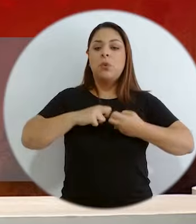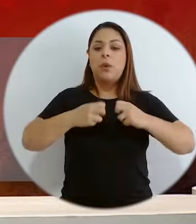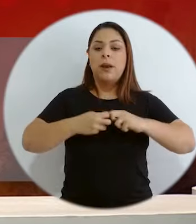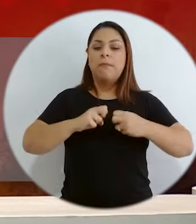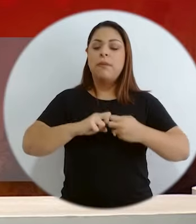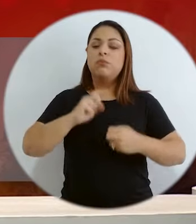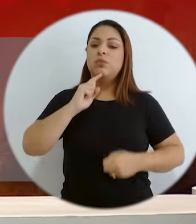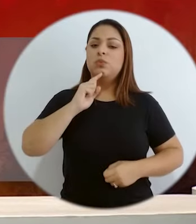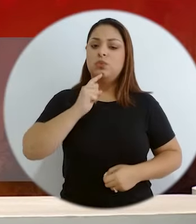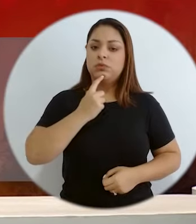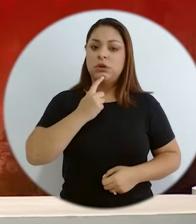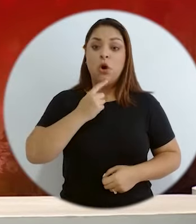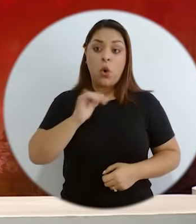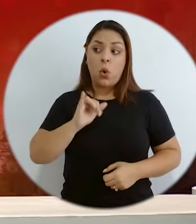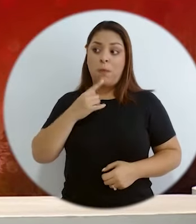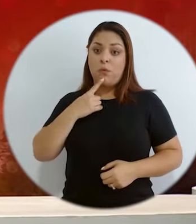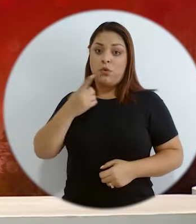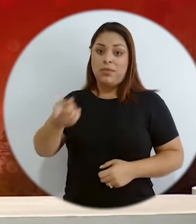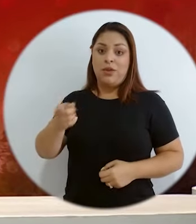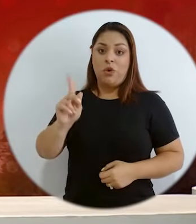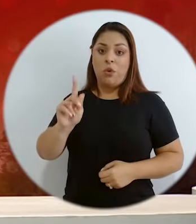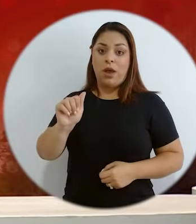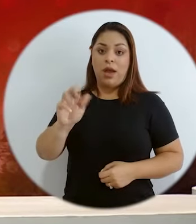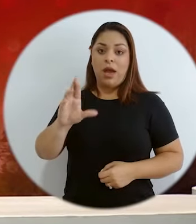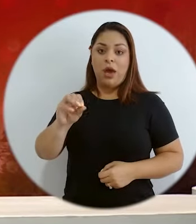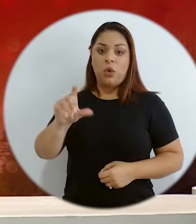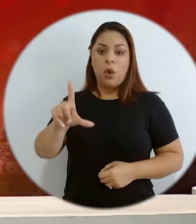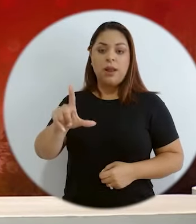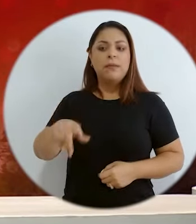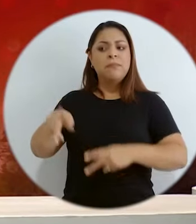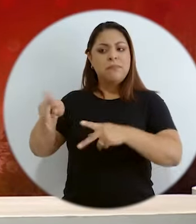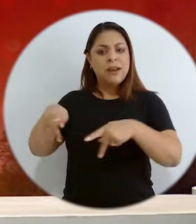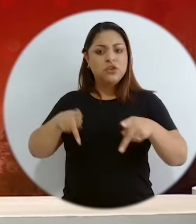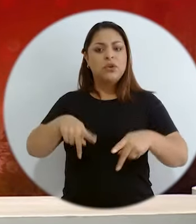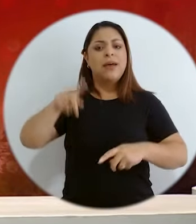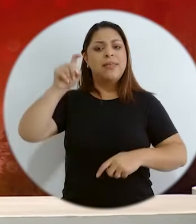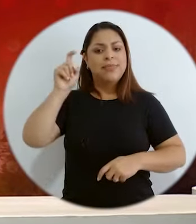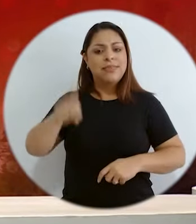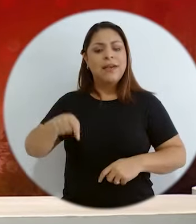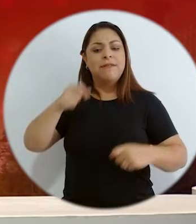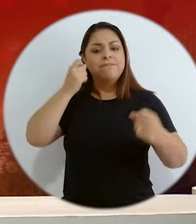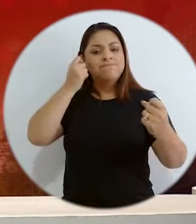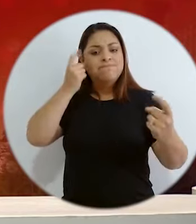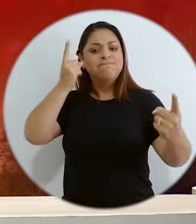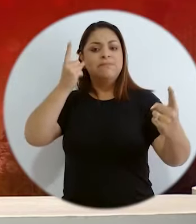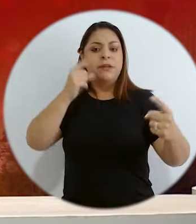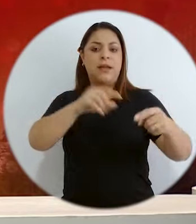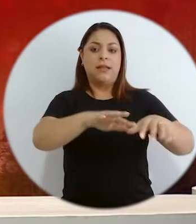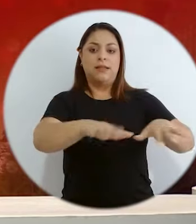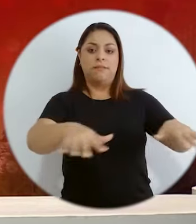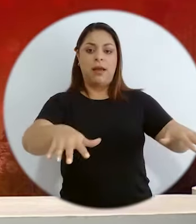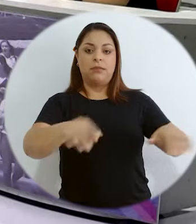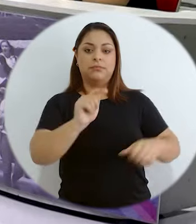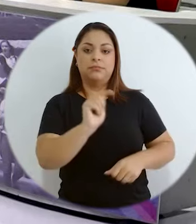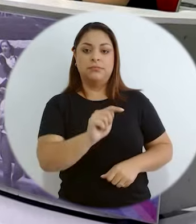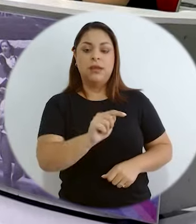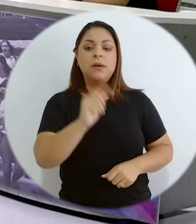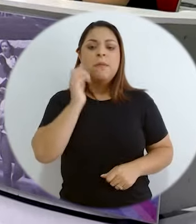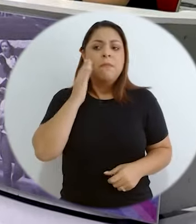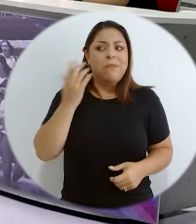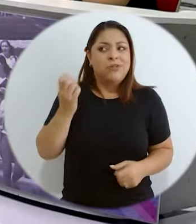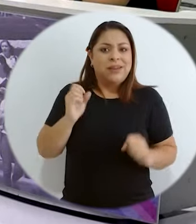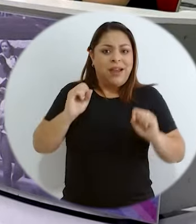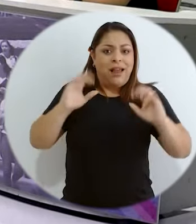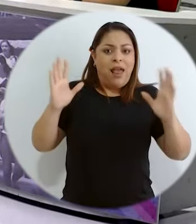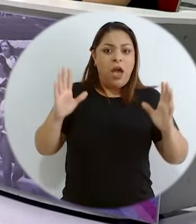Carol hablaba de la empatía que la ciudadanía debe tener hacia el mar, y claro que cuando